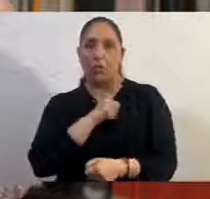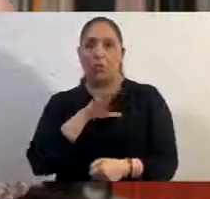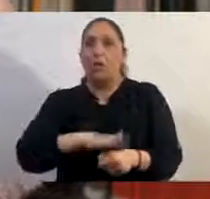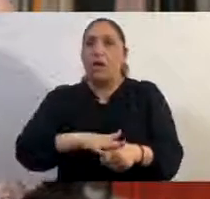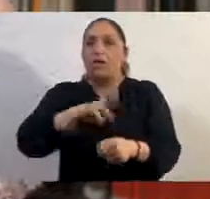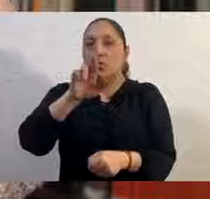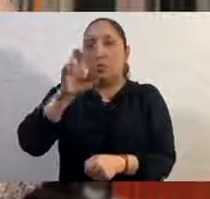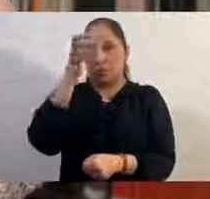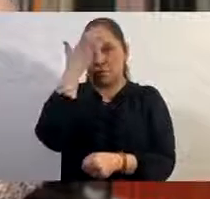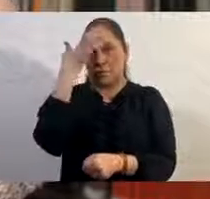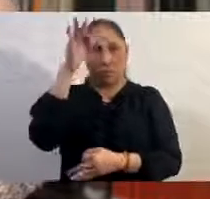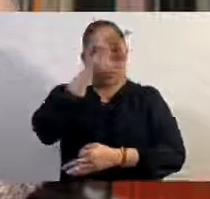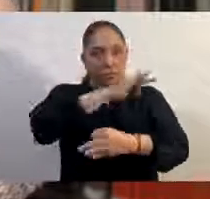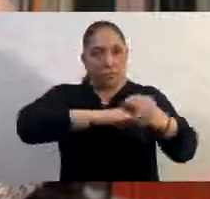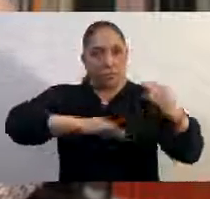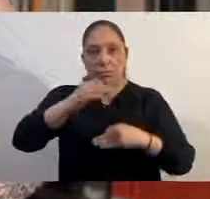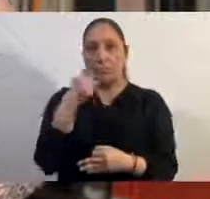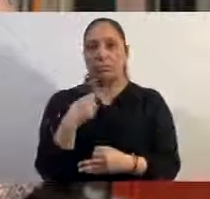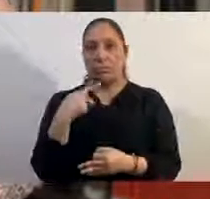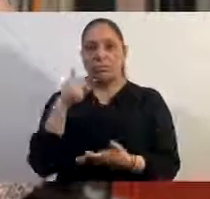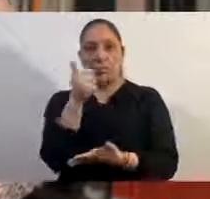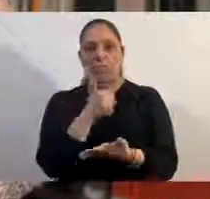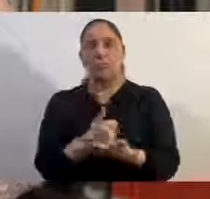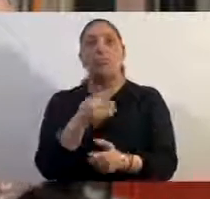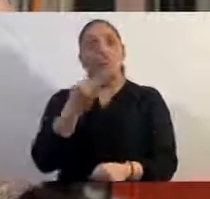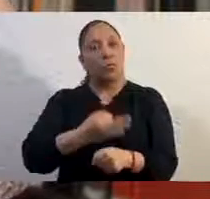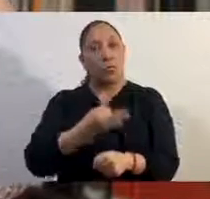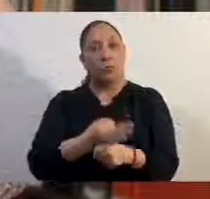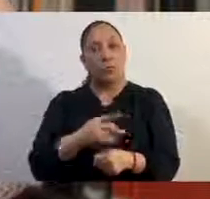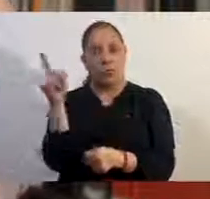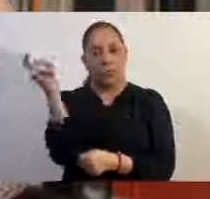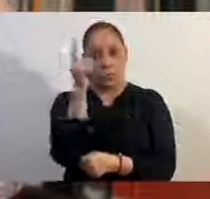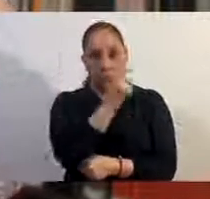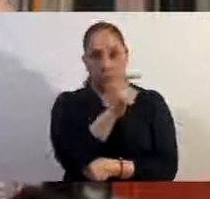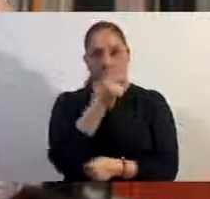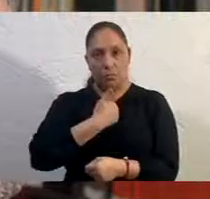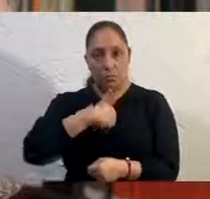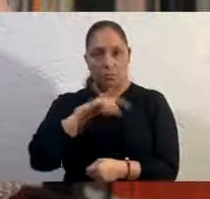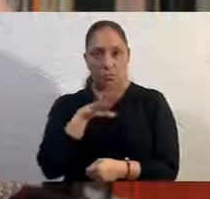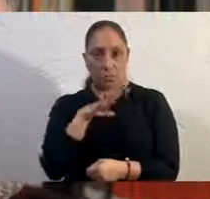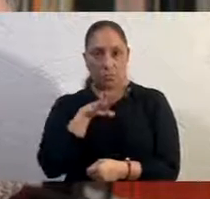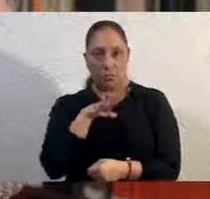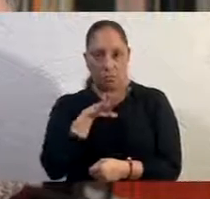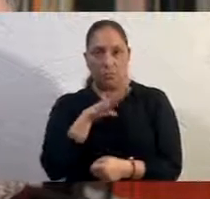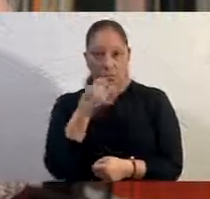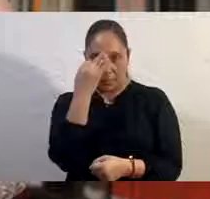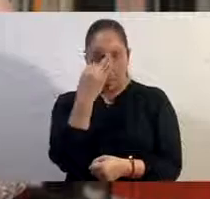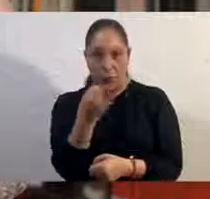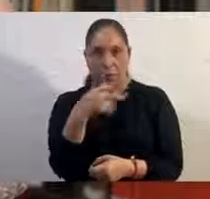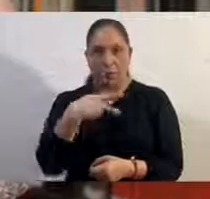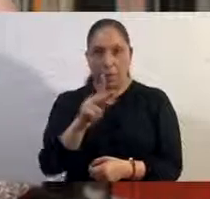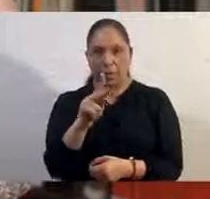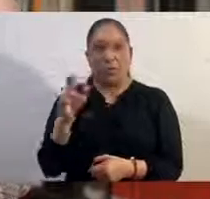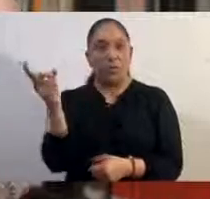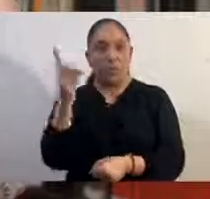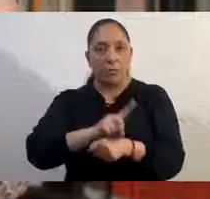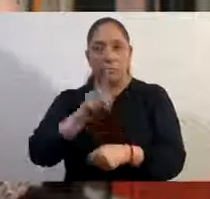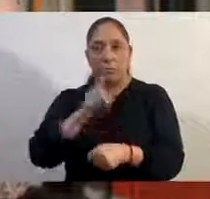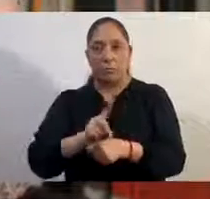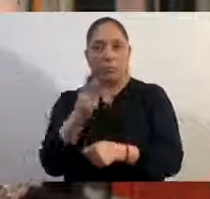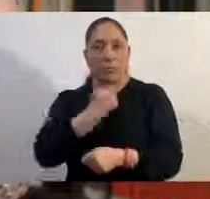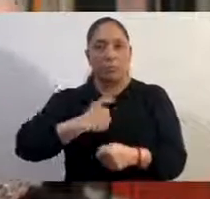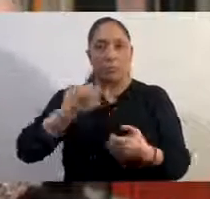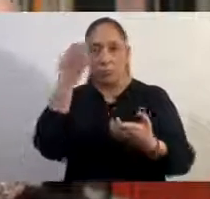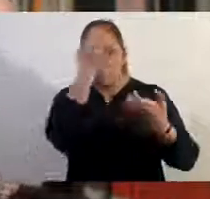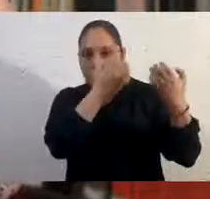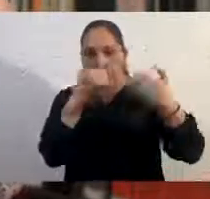Son momentos difíciles a los que nos enfrentamos. Estamos evaluando todos los días para seguir tomando decisiones. Sé que